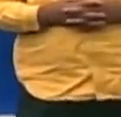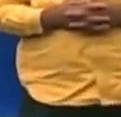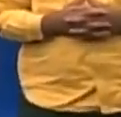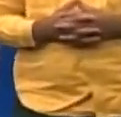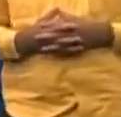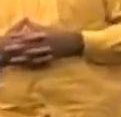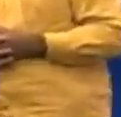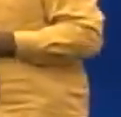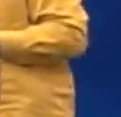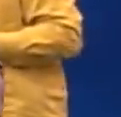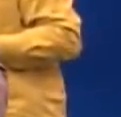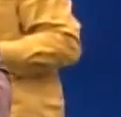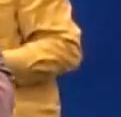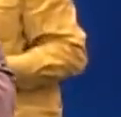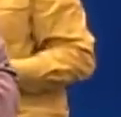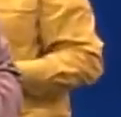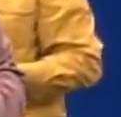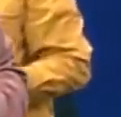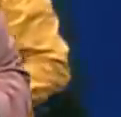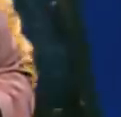alegría de andar juntos